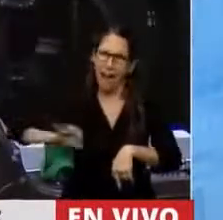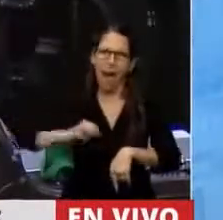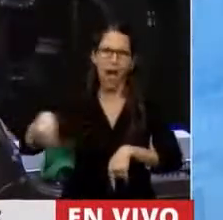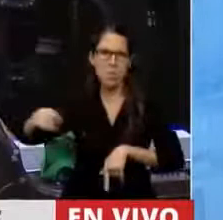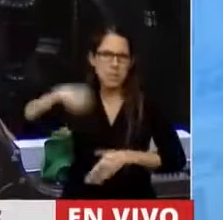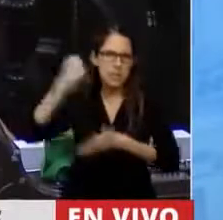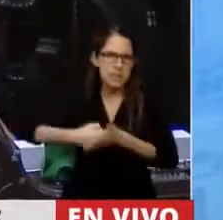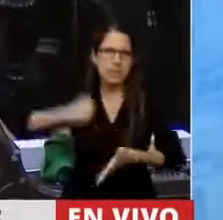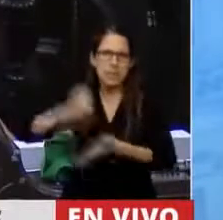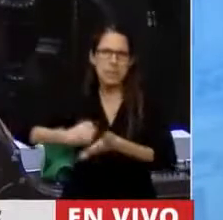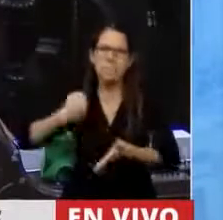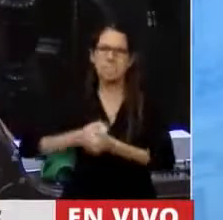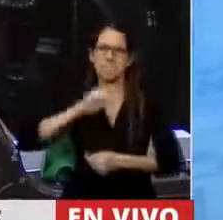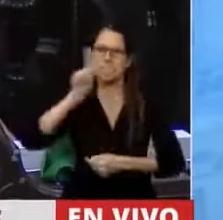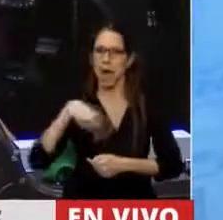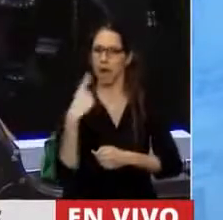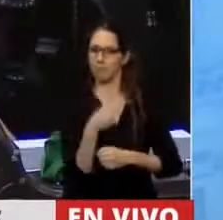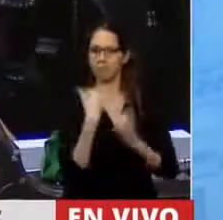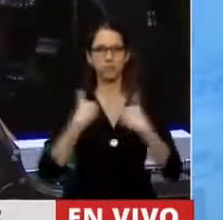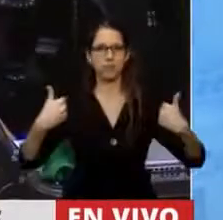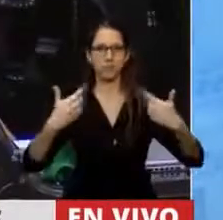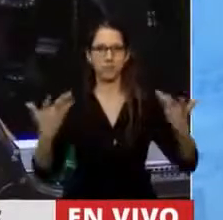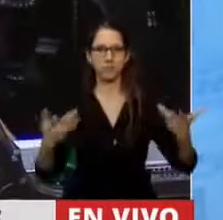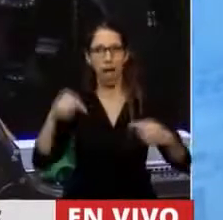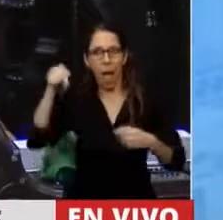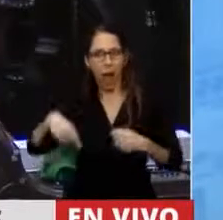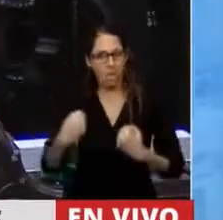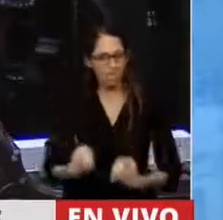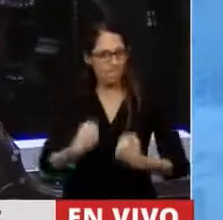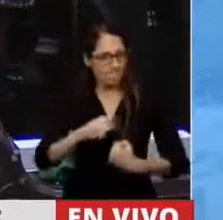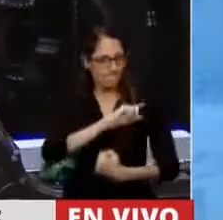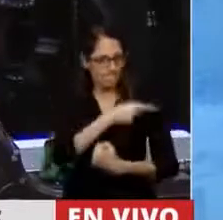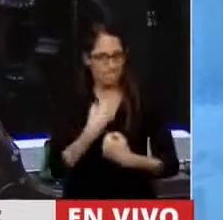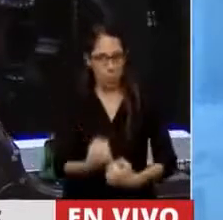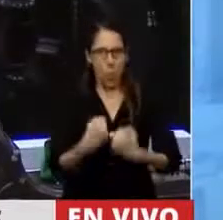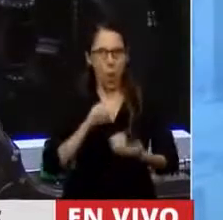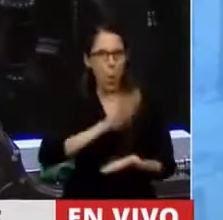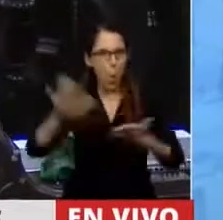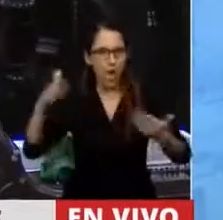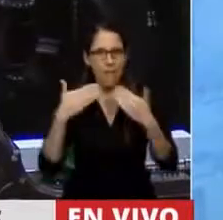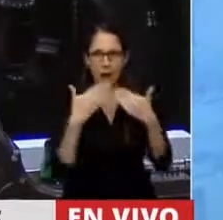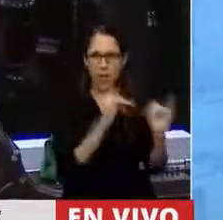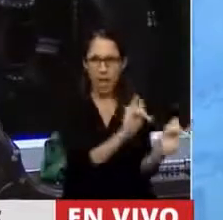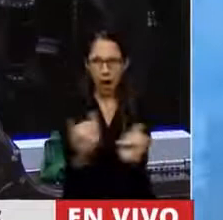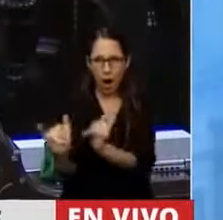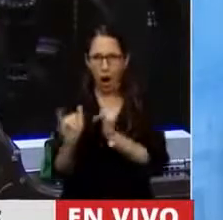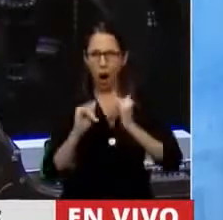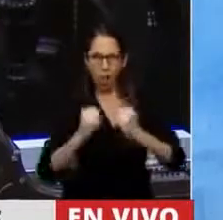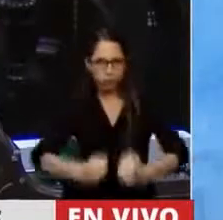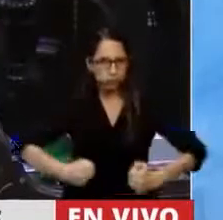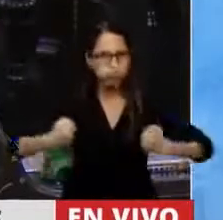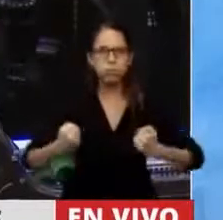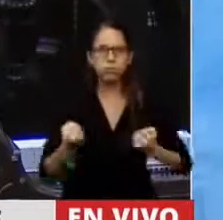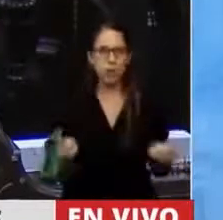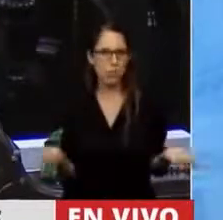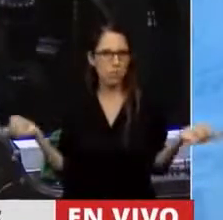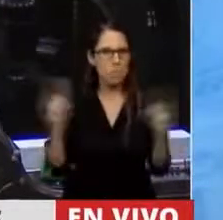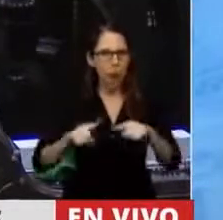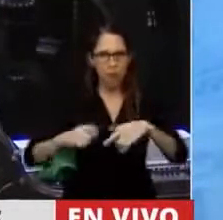y que ha encontrado un renovado impulso en las nuevas generaciones que la transformaron